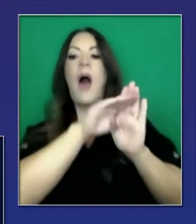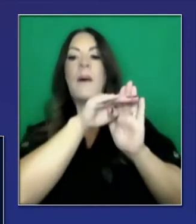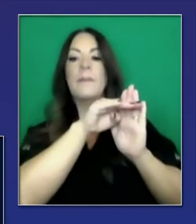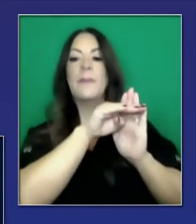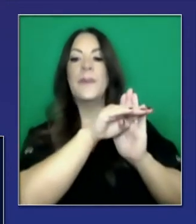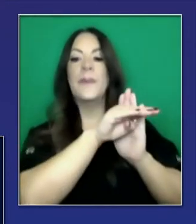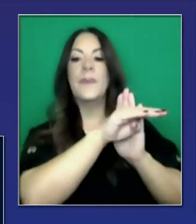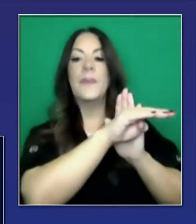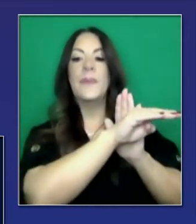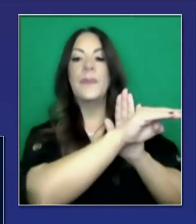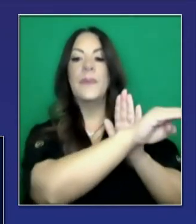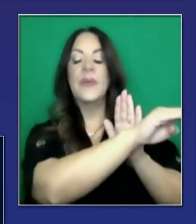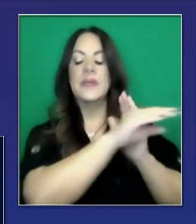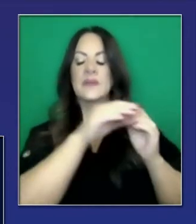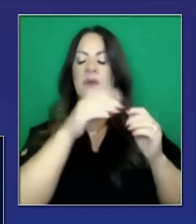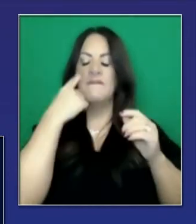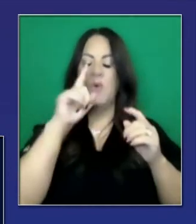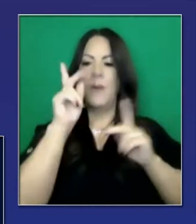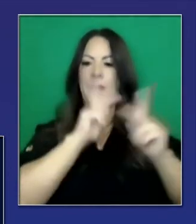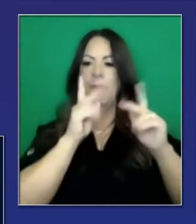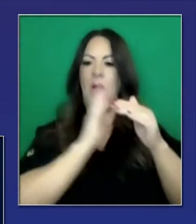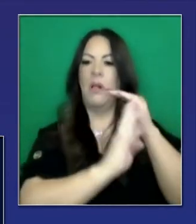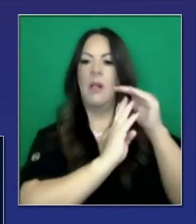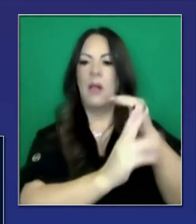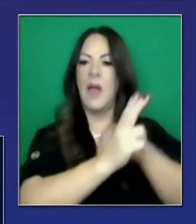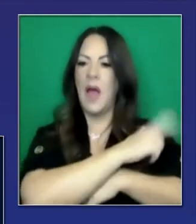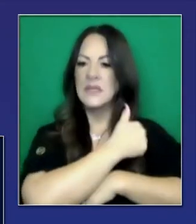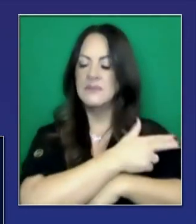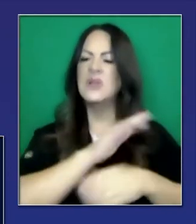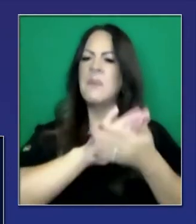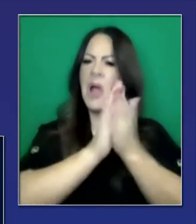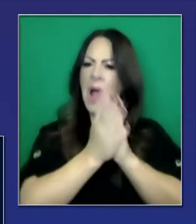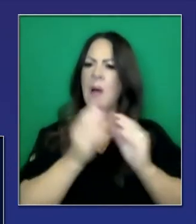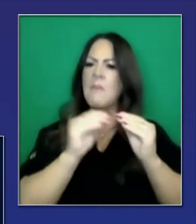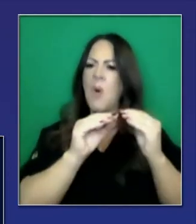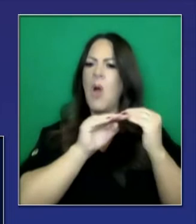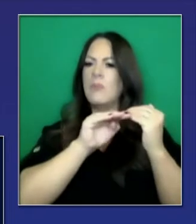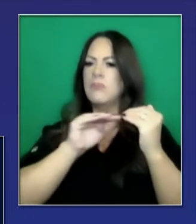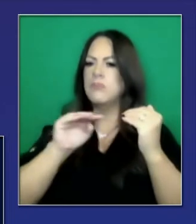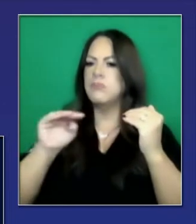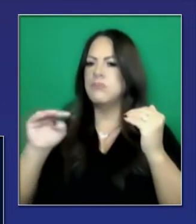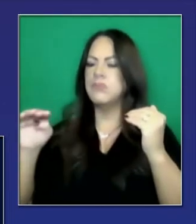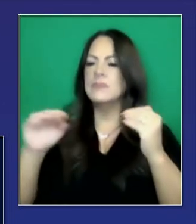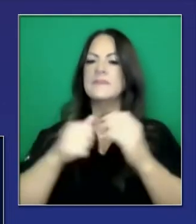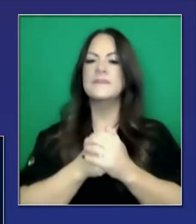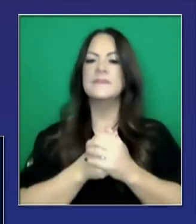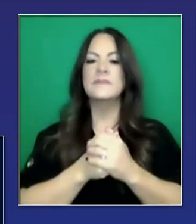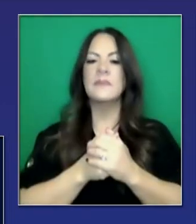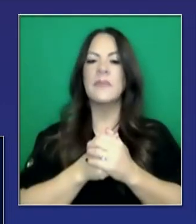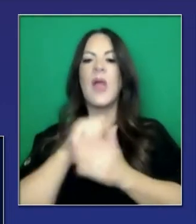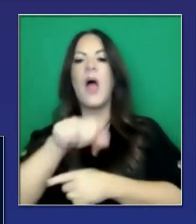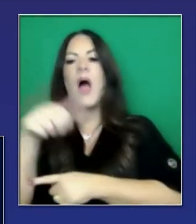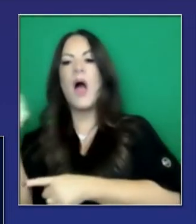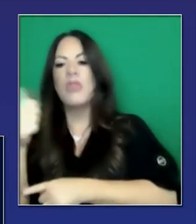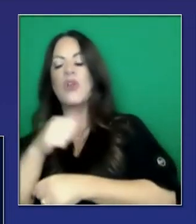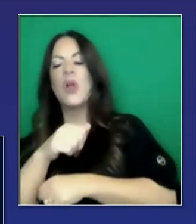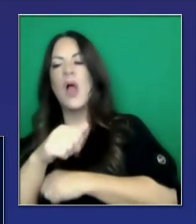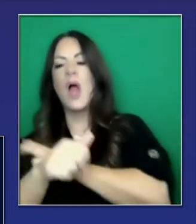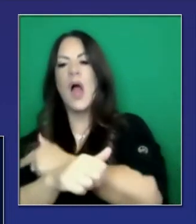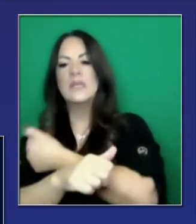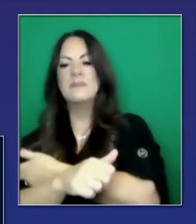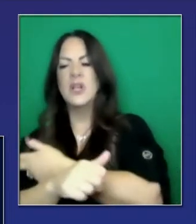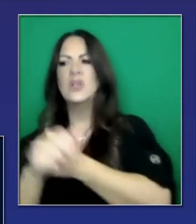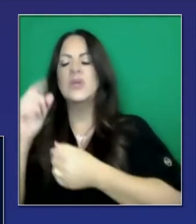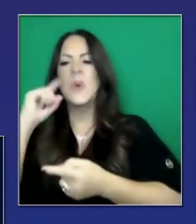nivelación en el número de nuevas hospitalizaciones. La mayoría del Estado actualmente ha visto que la tasa de crecimiento ha